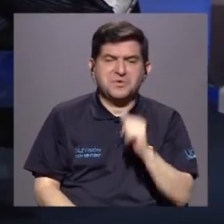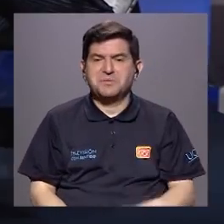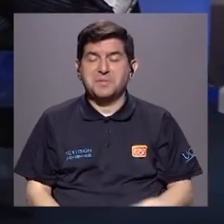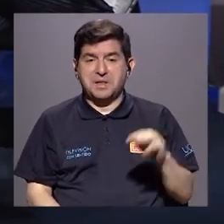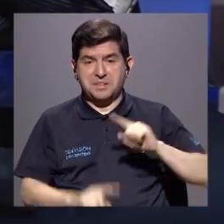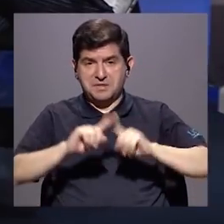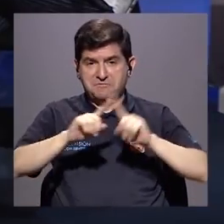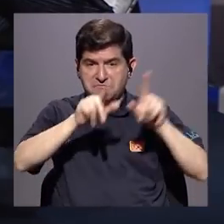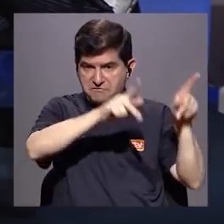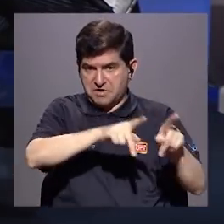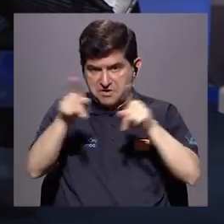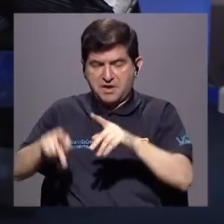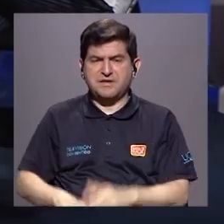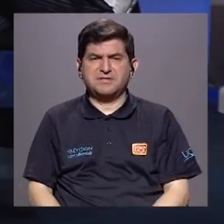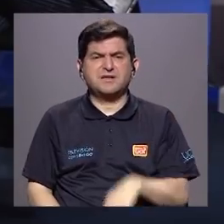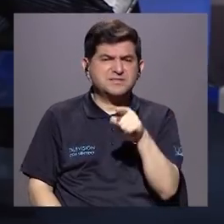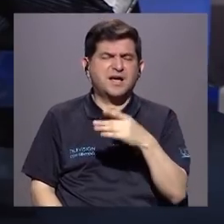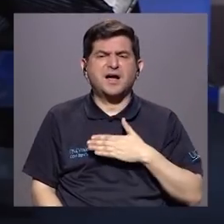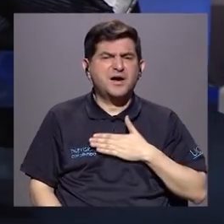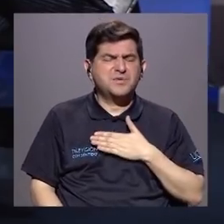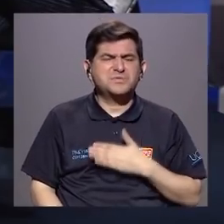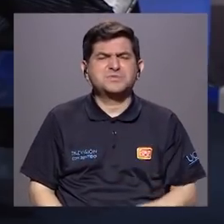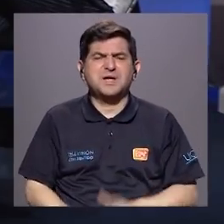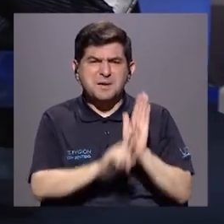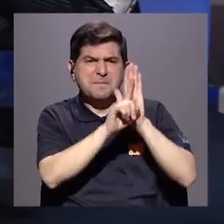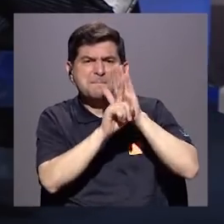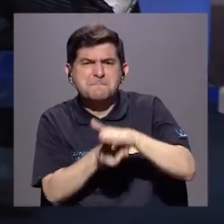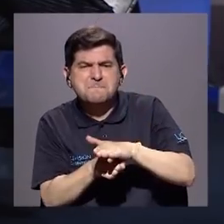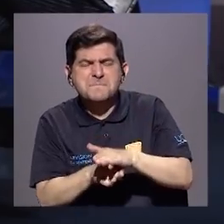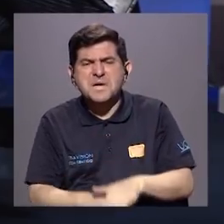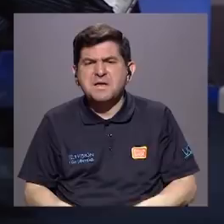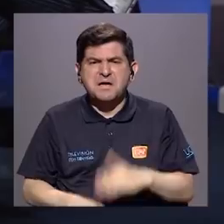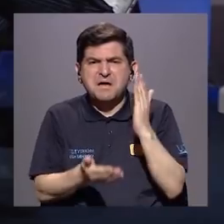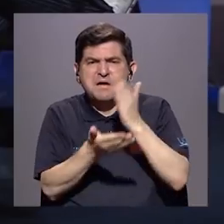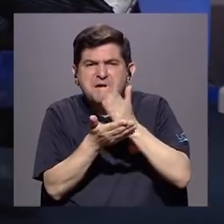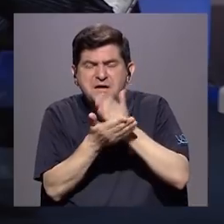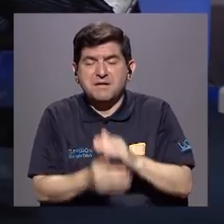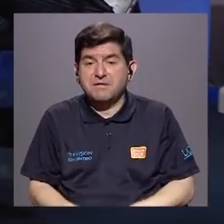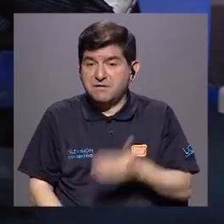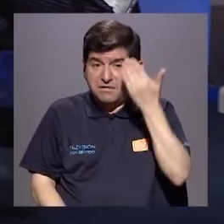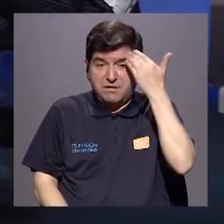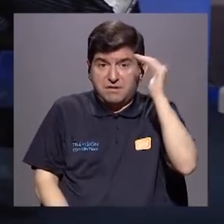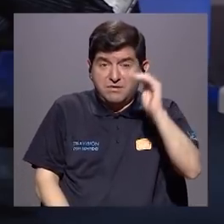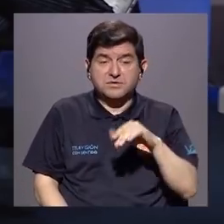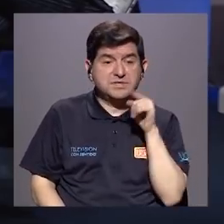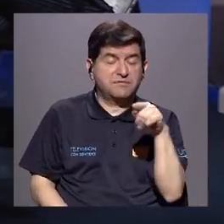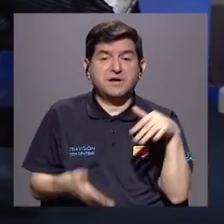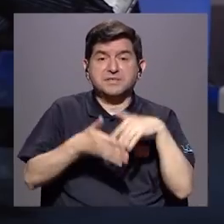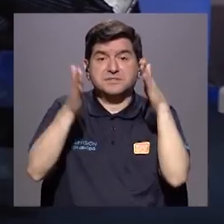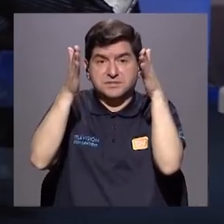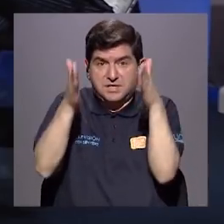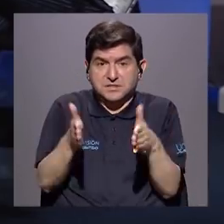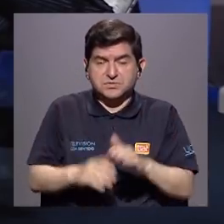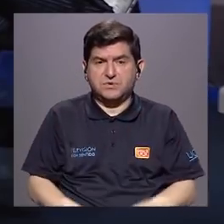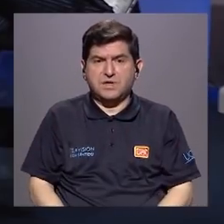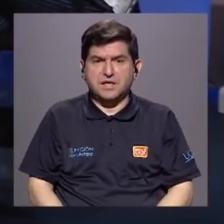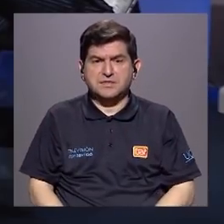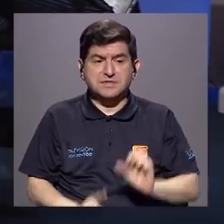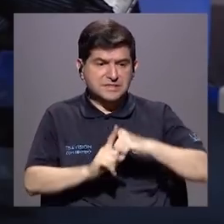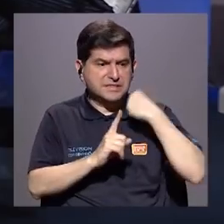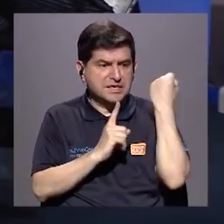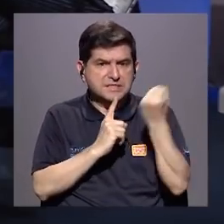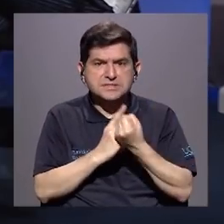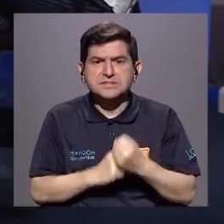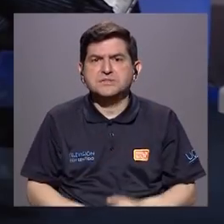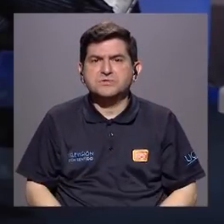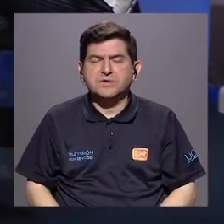miembros y decimos, ay me estás bulliando y nosotros no sabemos si nuestro niño o niña o adolescente o ese estudiante está pasando por una situación